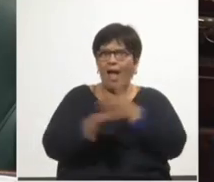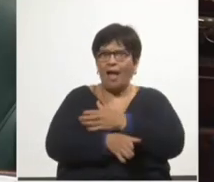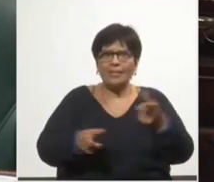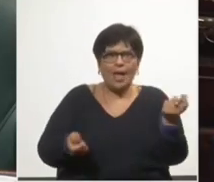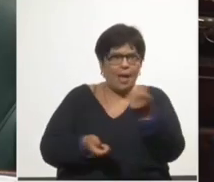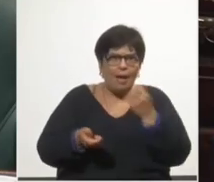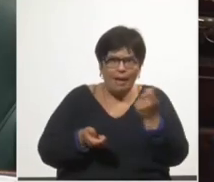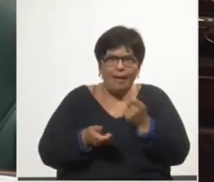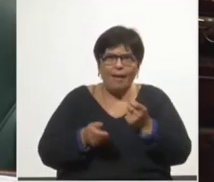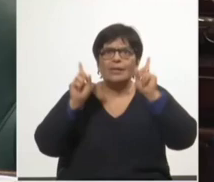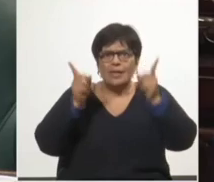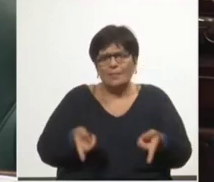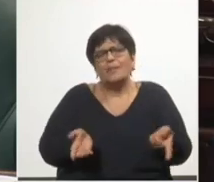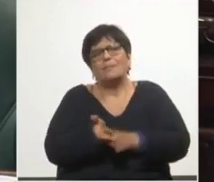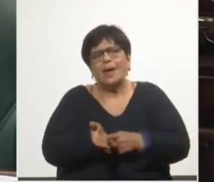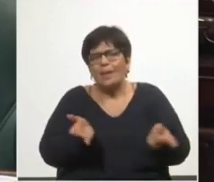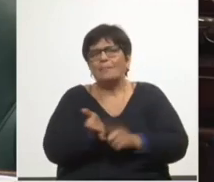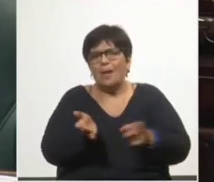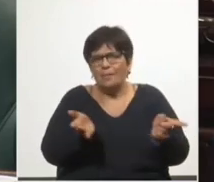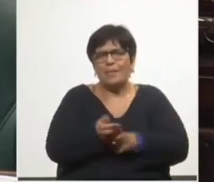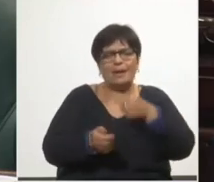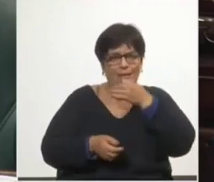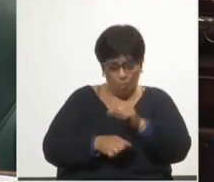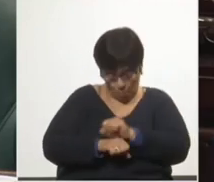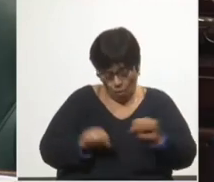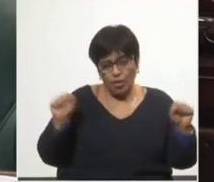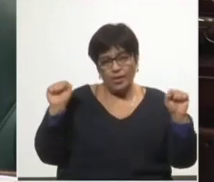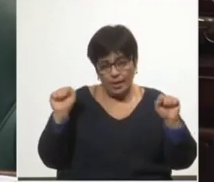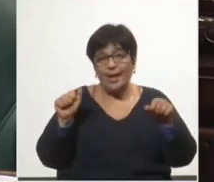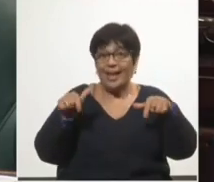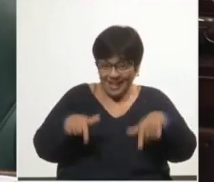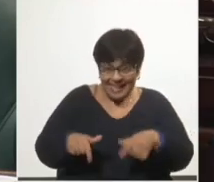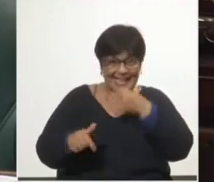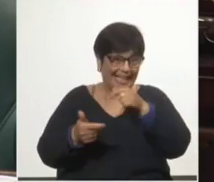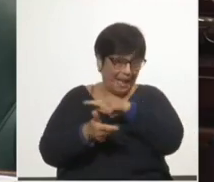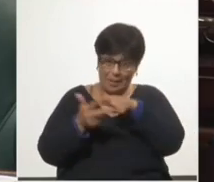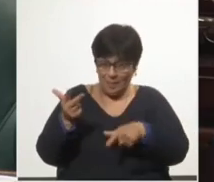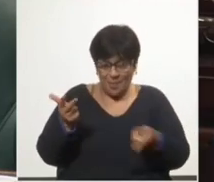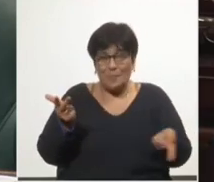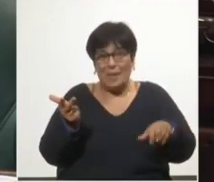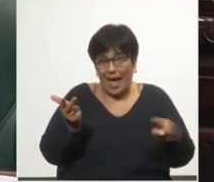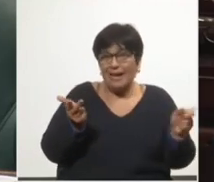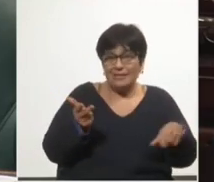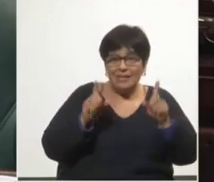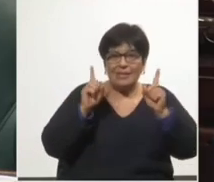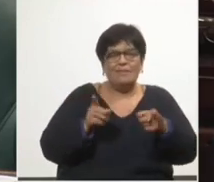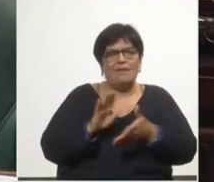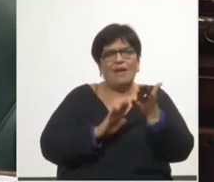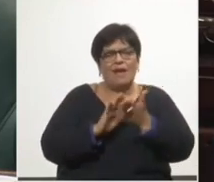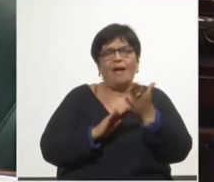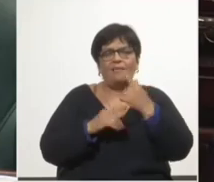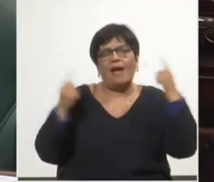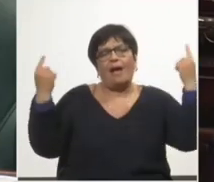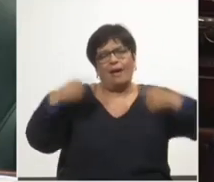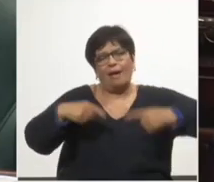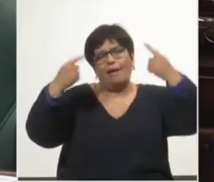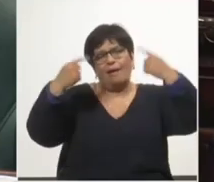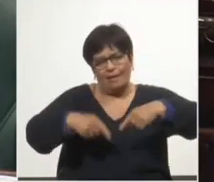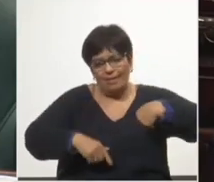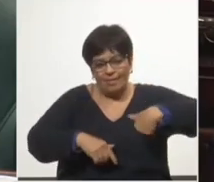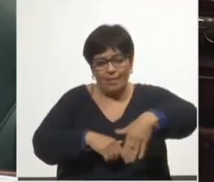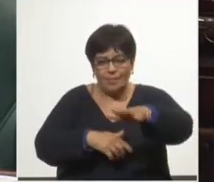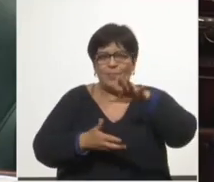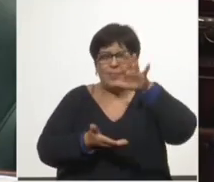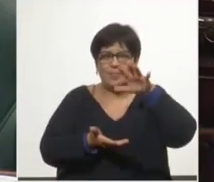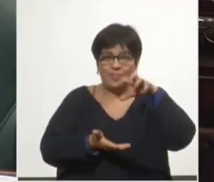y podríamos seguir enumerando ejemplos. Estos y otros ejemplos que seguramente serán objeto de debate en este